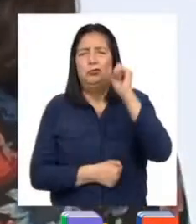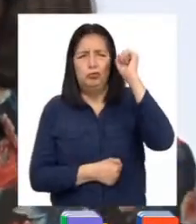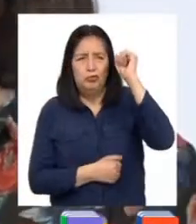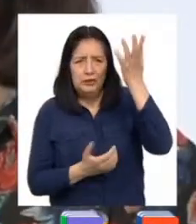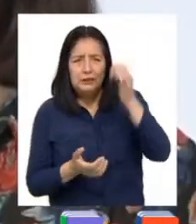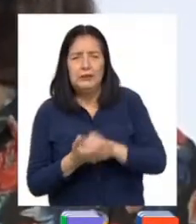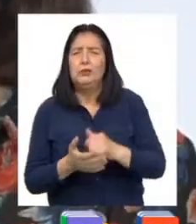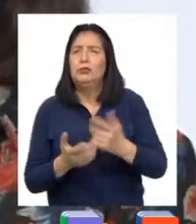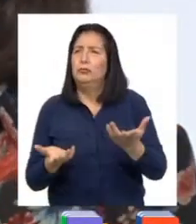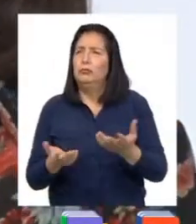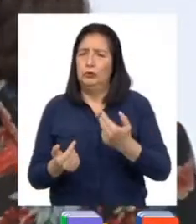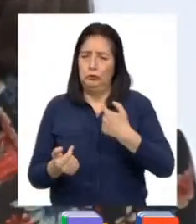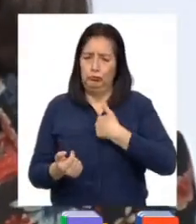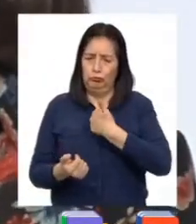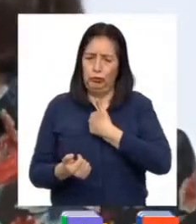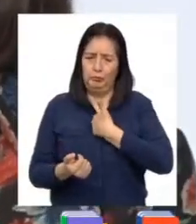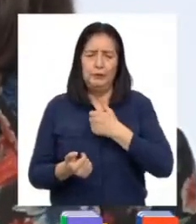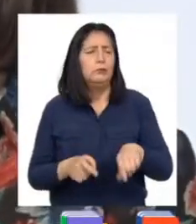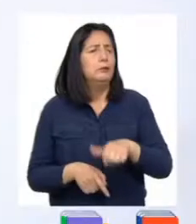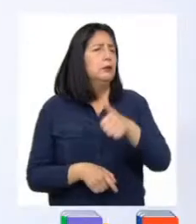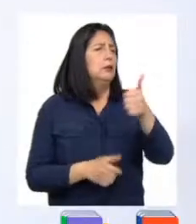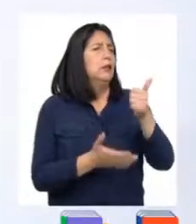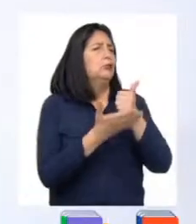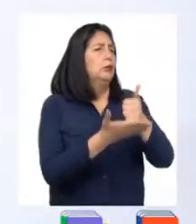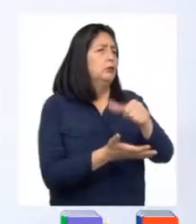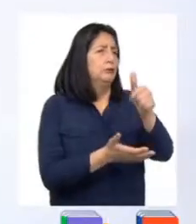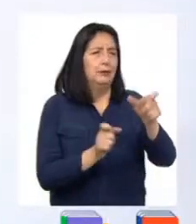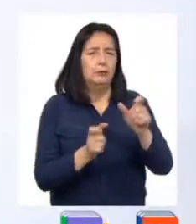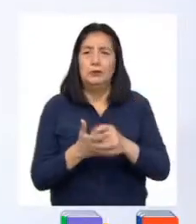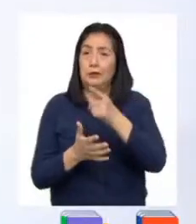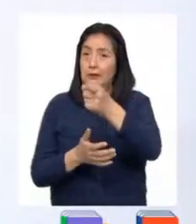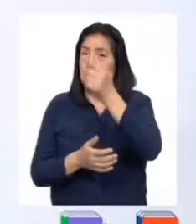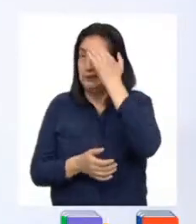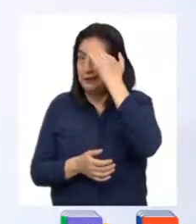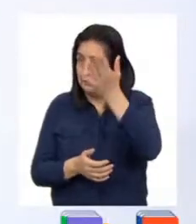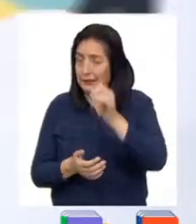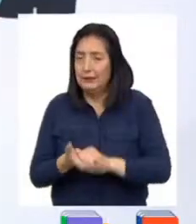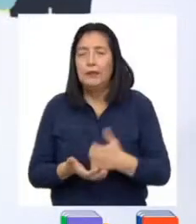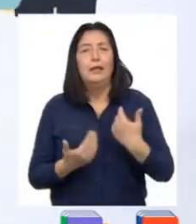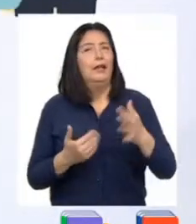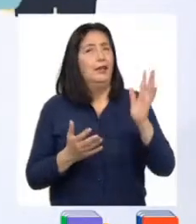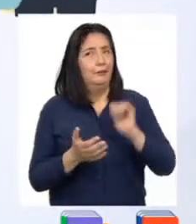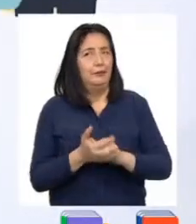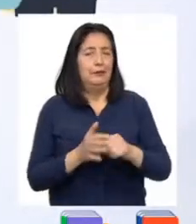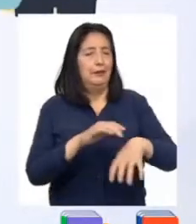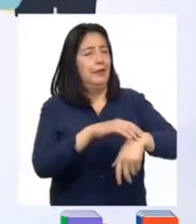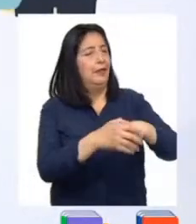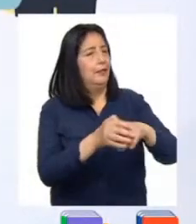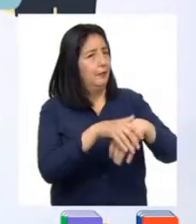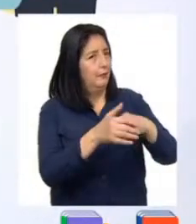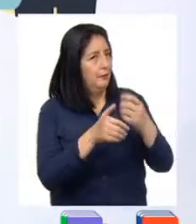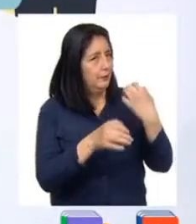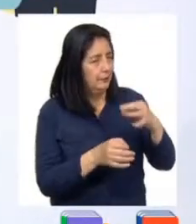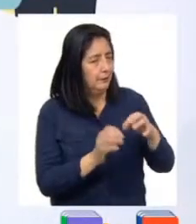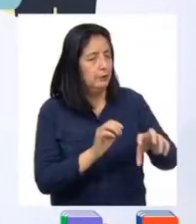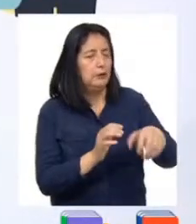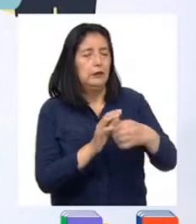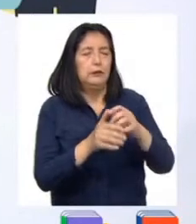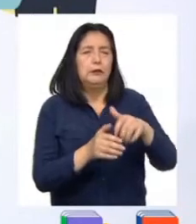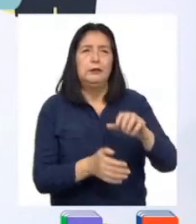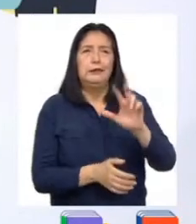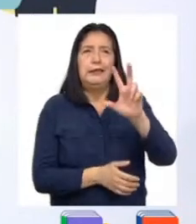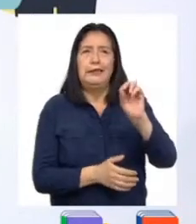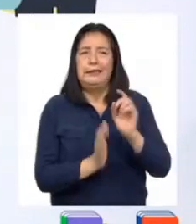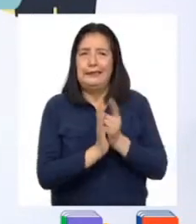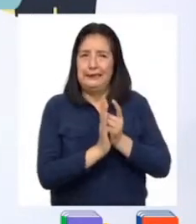tanto por nosotros mismos como para ayudar a los demás. Y ya saben muy bien nuestra rutina, a lavarnos bien las manos con agua y con jabón durante 30